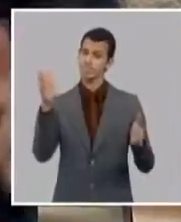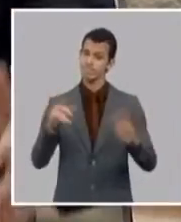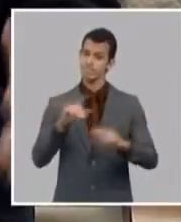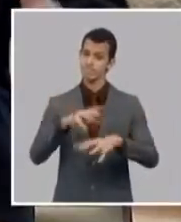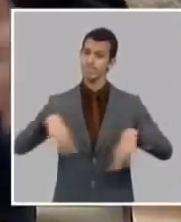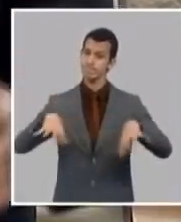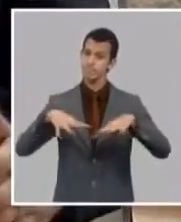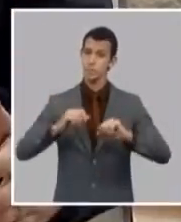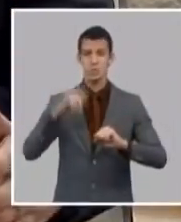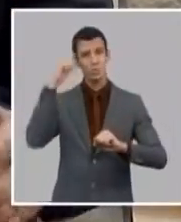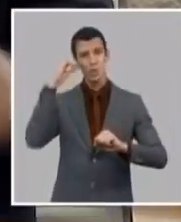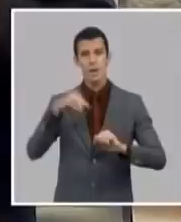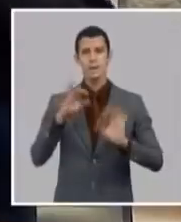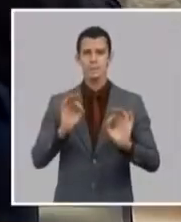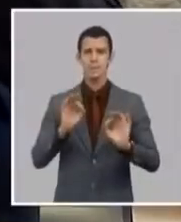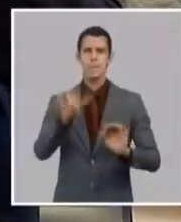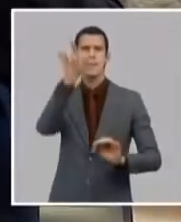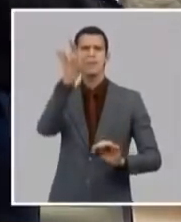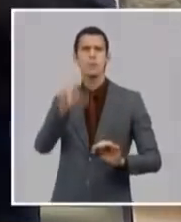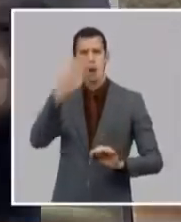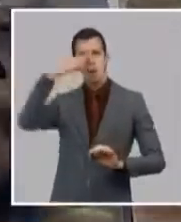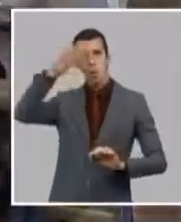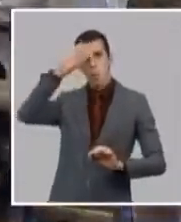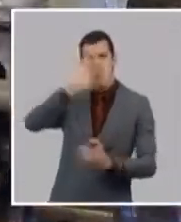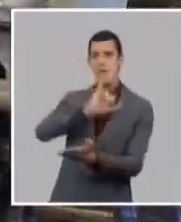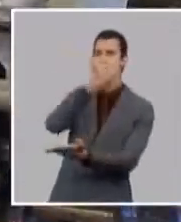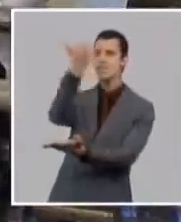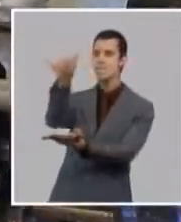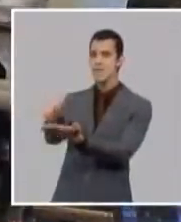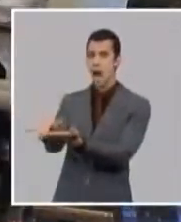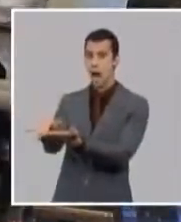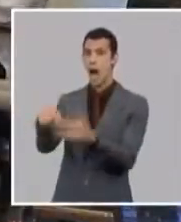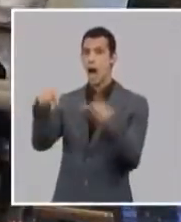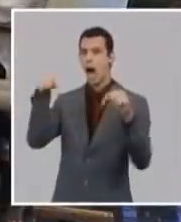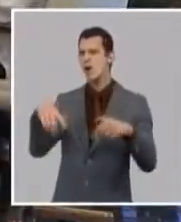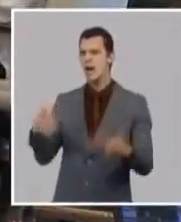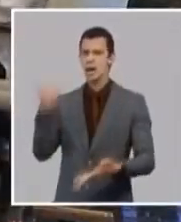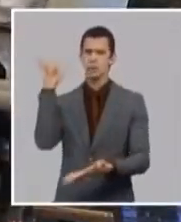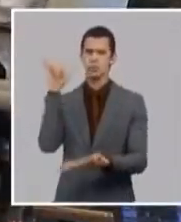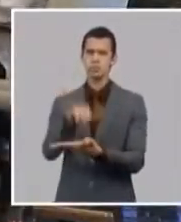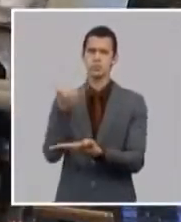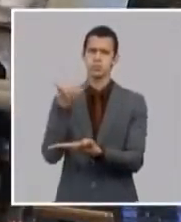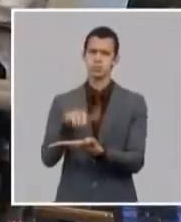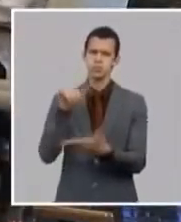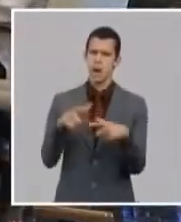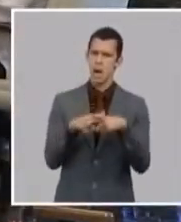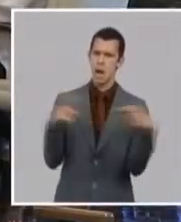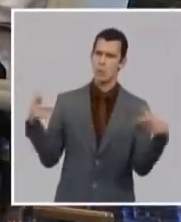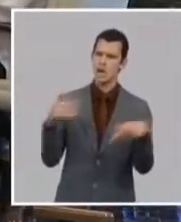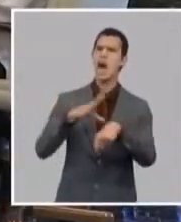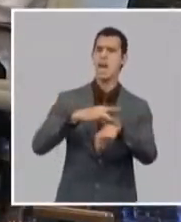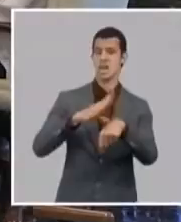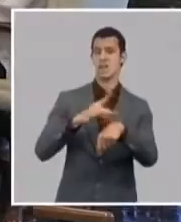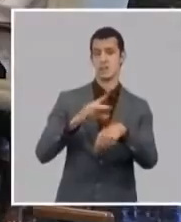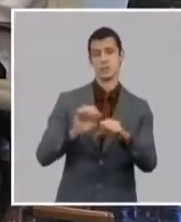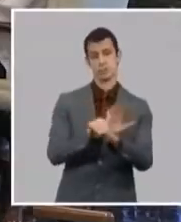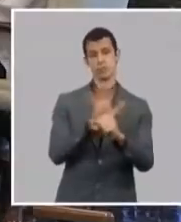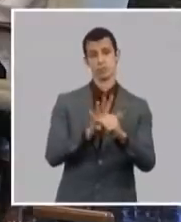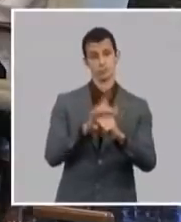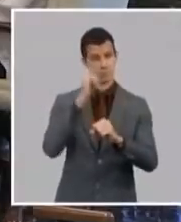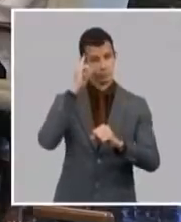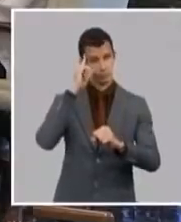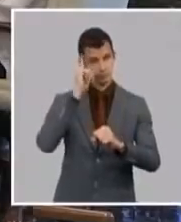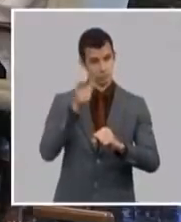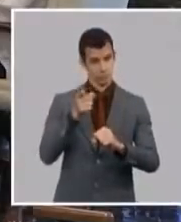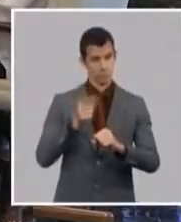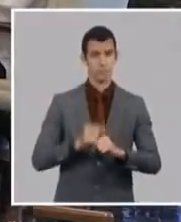compatriotas nuestros que están llegando incluso positivo a la COVID y expliqué que no es necesario repetir aquí un grupo